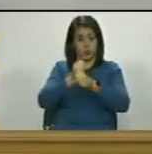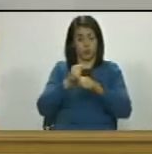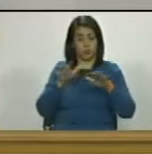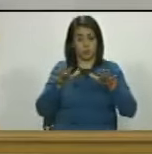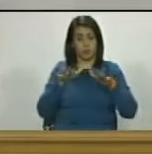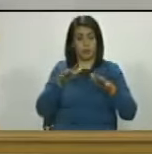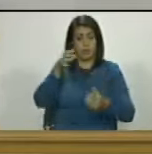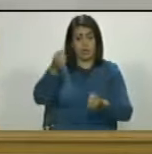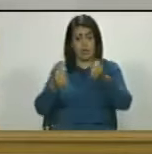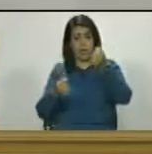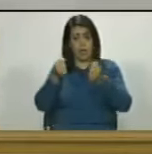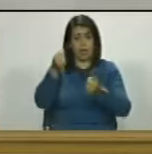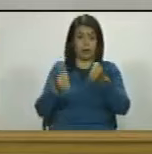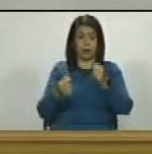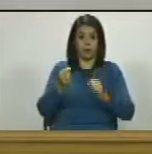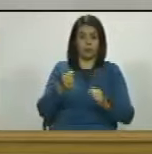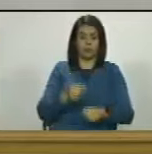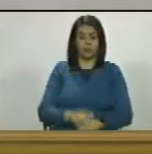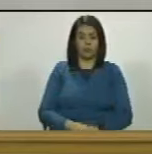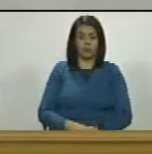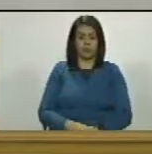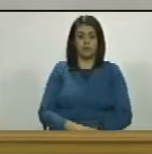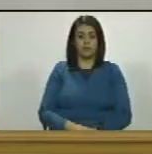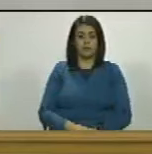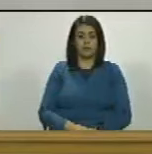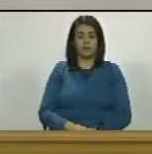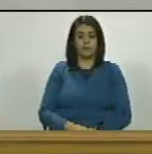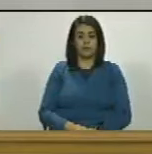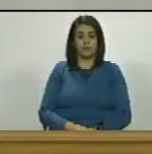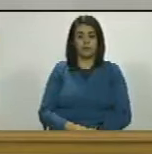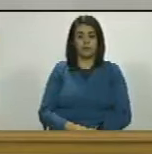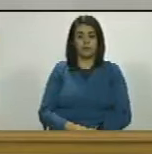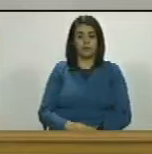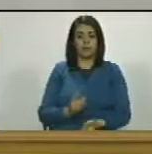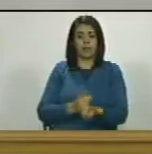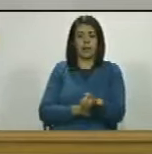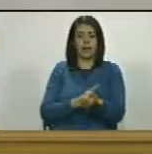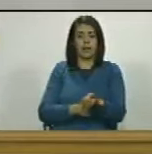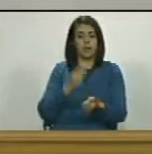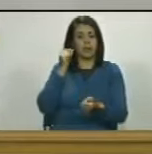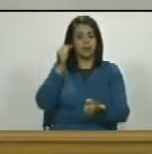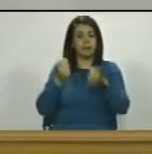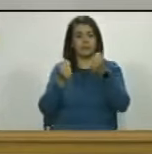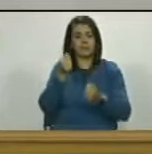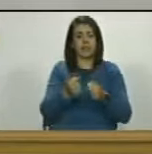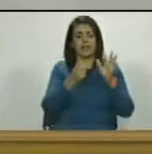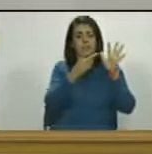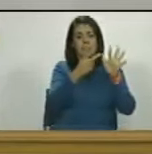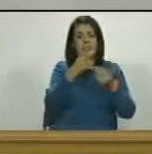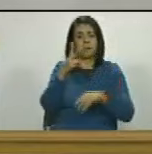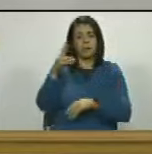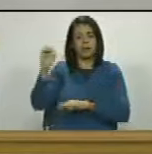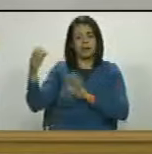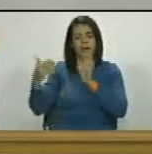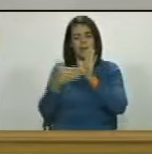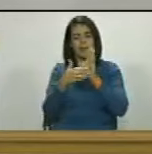los carros la mercedes yahuagón que tiene el hermano de Guaidó cuesta 720 mil dólares